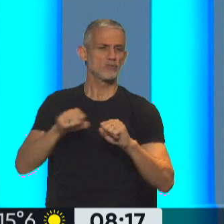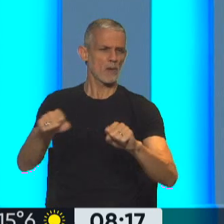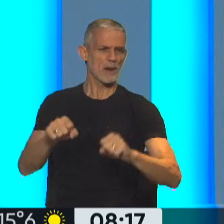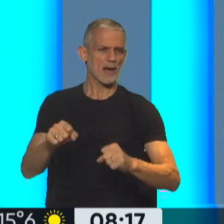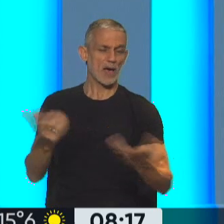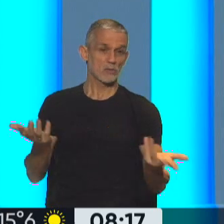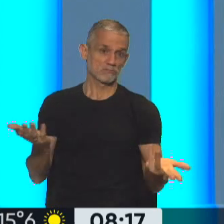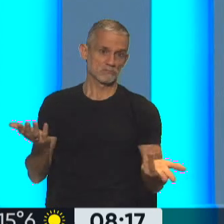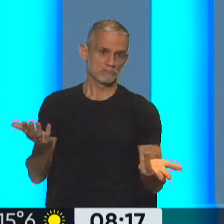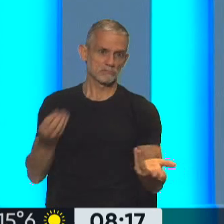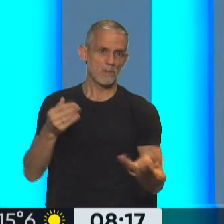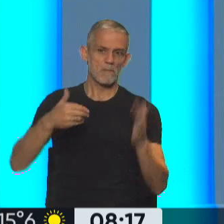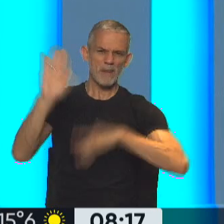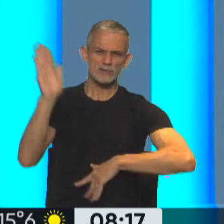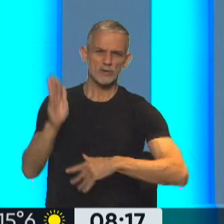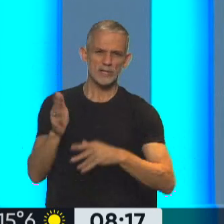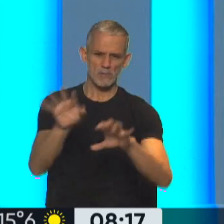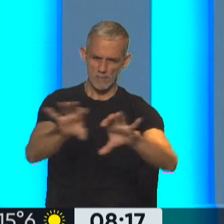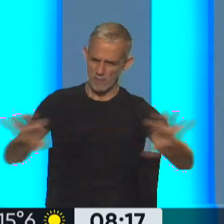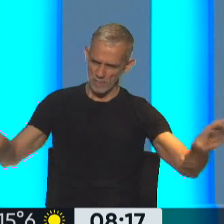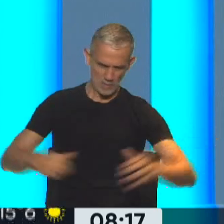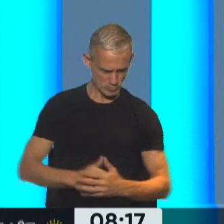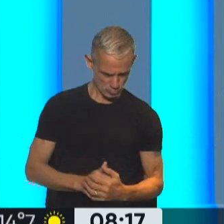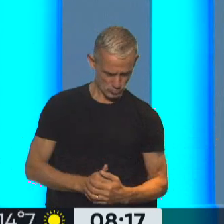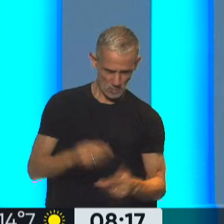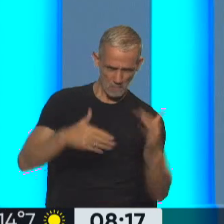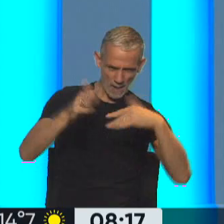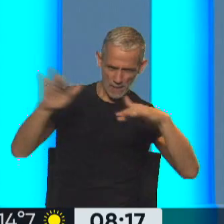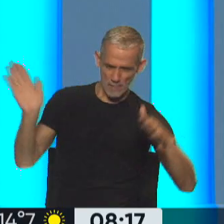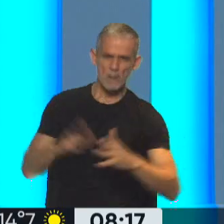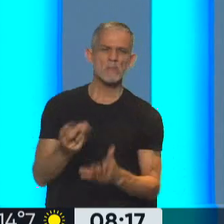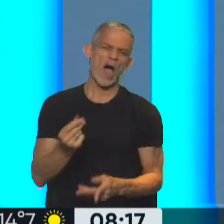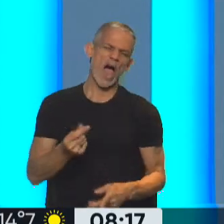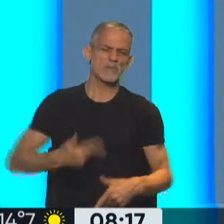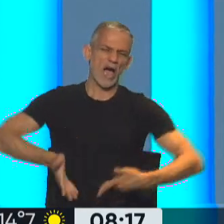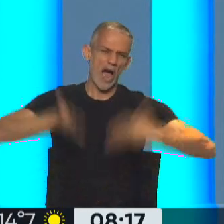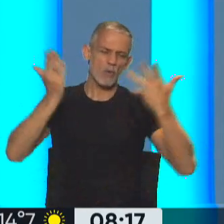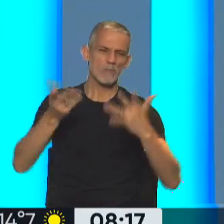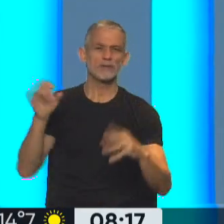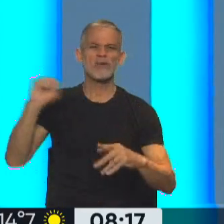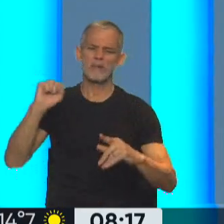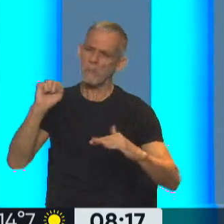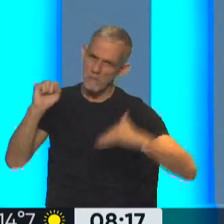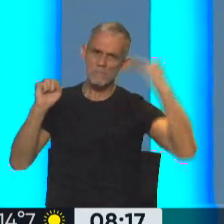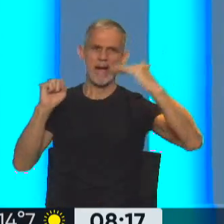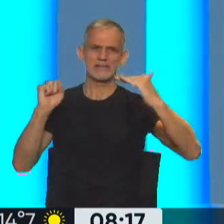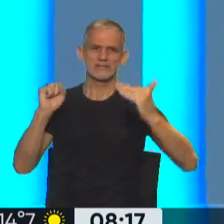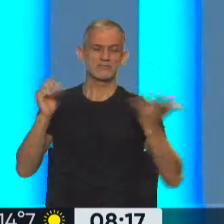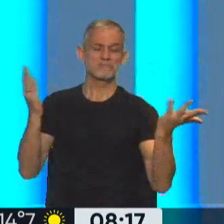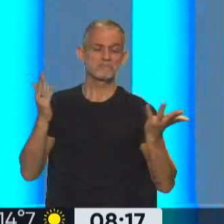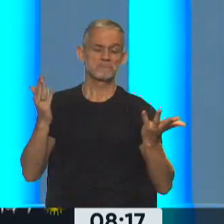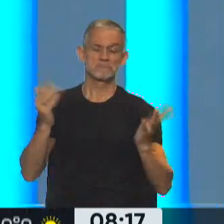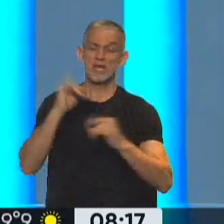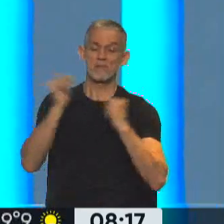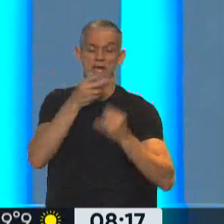básicamente tiene la mayoría de los productos a la venta, pueden aumentar los precios por encima de la inflación sin ningún tipo de